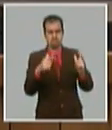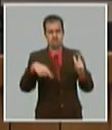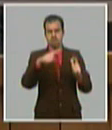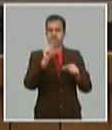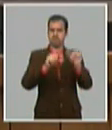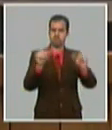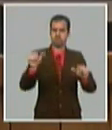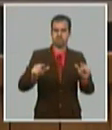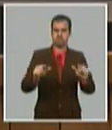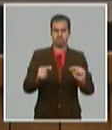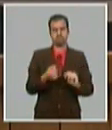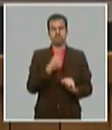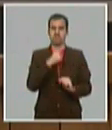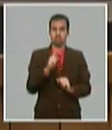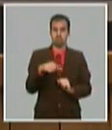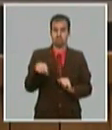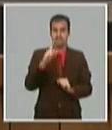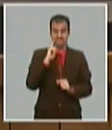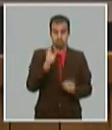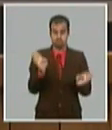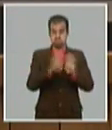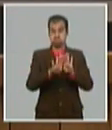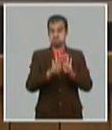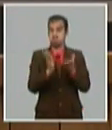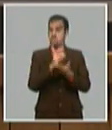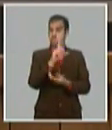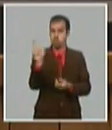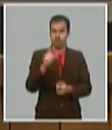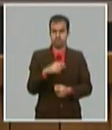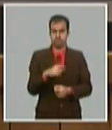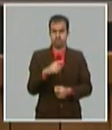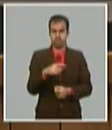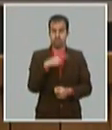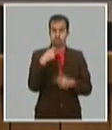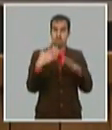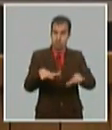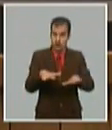y por lo tanto cuando usted cierra las escuelas suspende el curso escolar